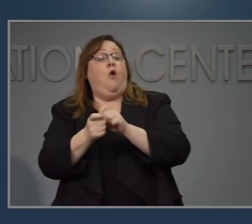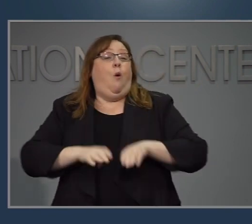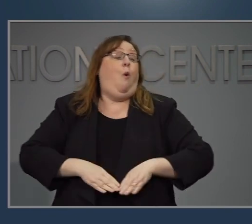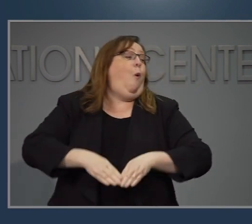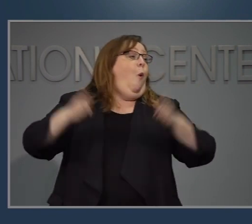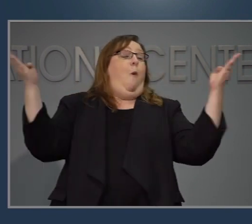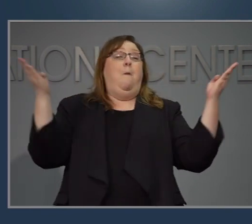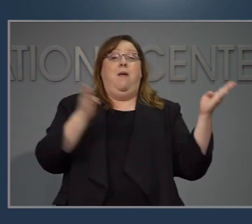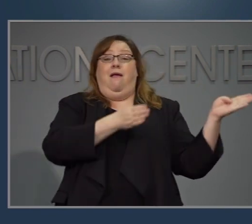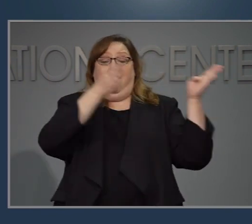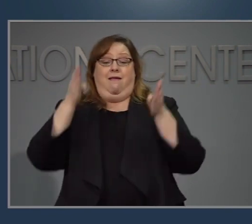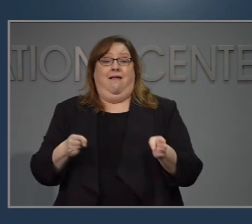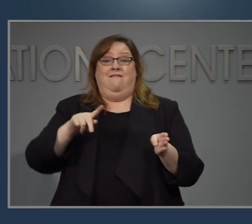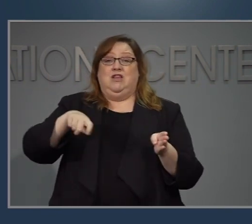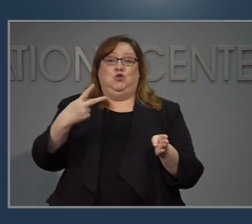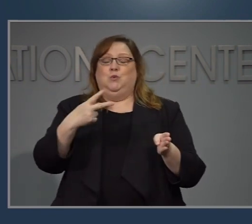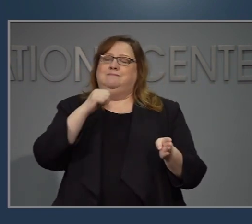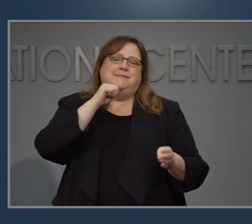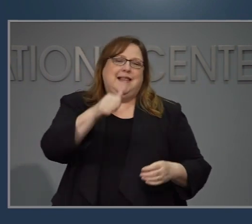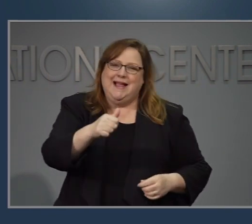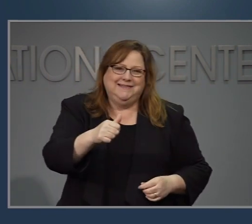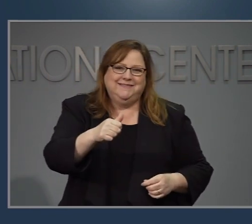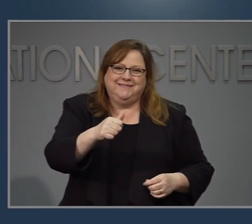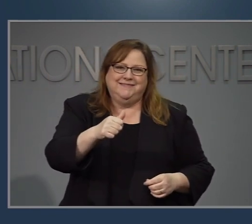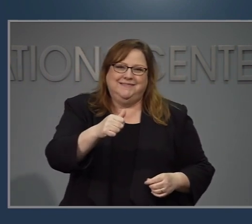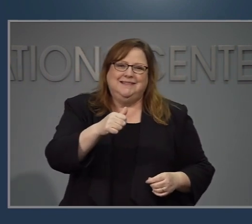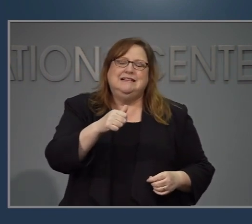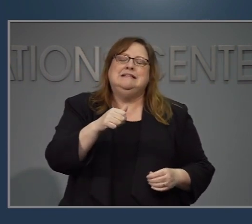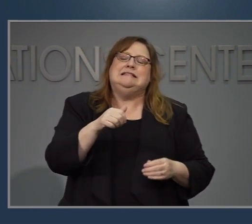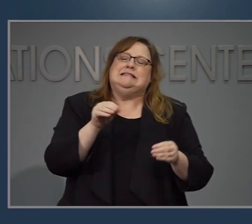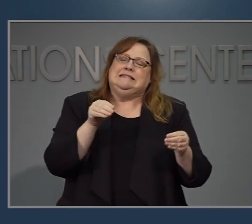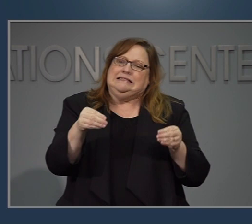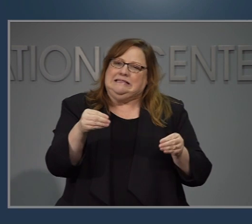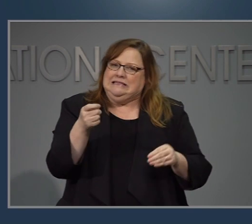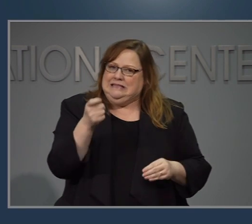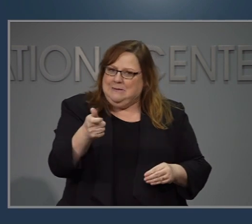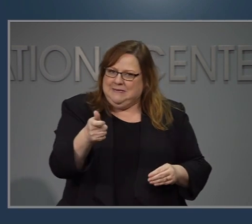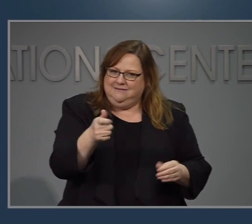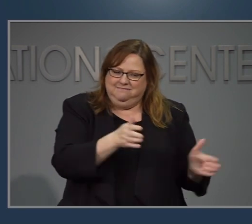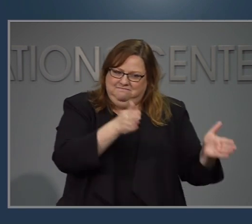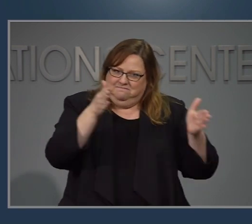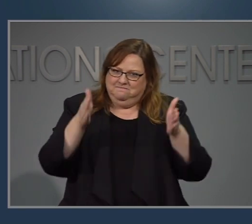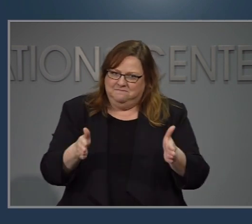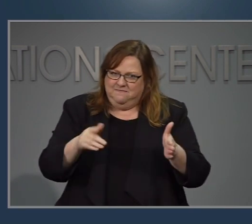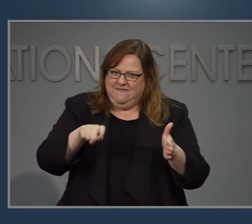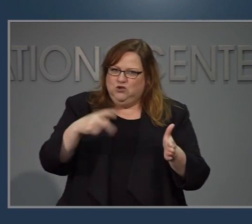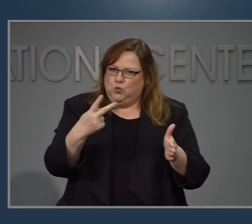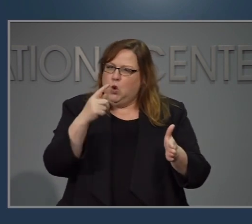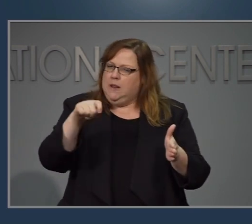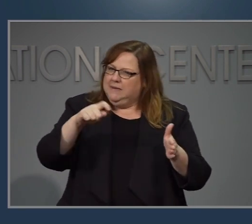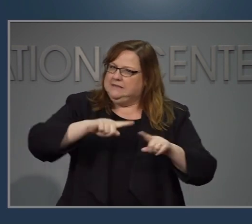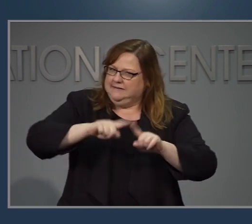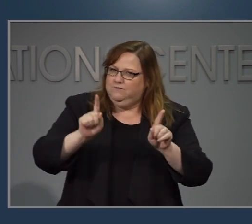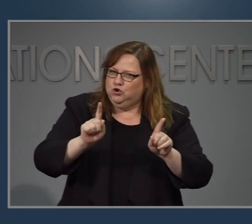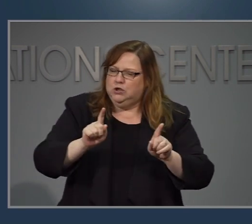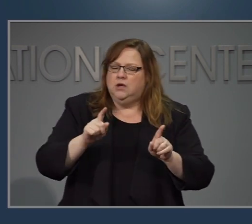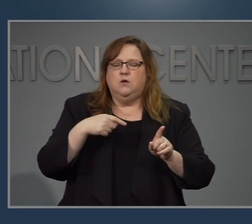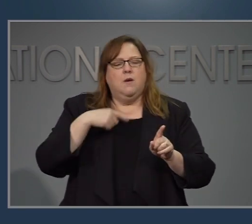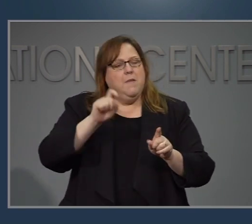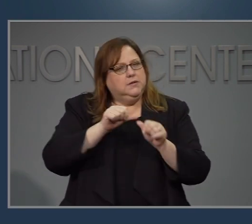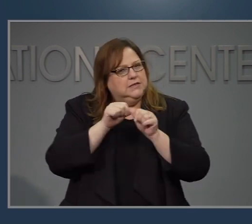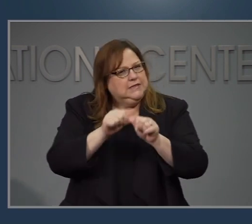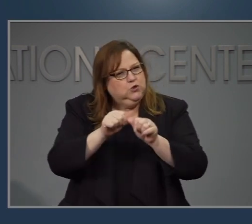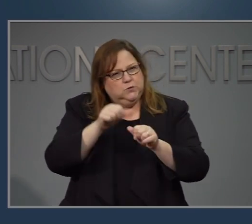que habíamos previsto tenemos que prestar mucha atención para reducir la propagación del virus